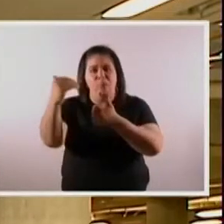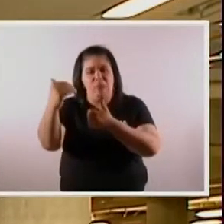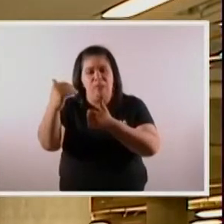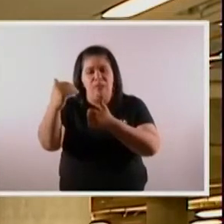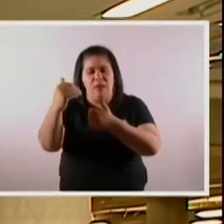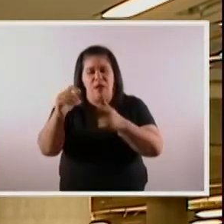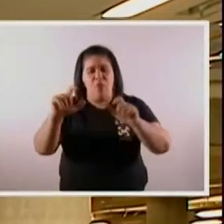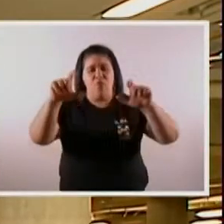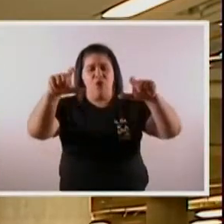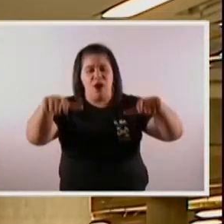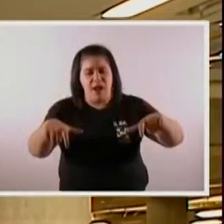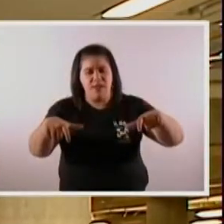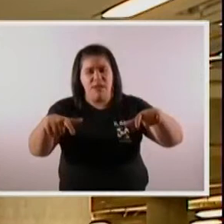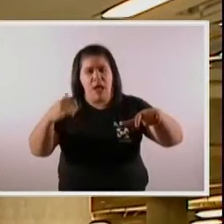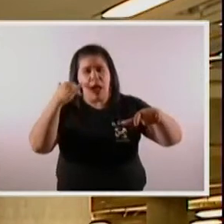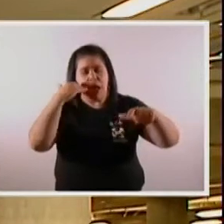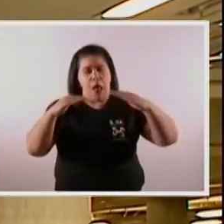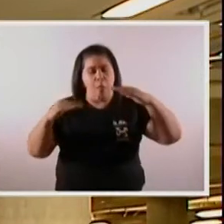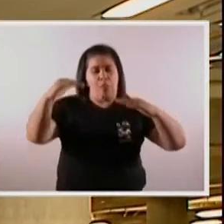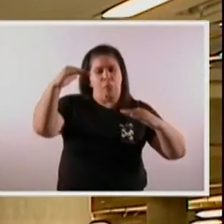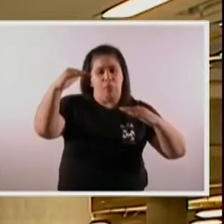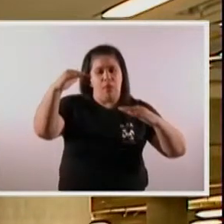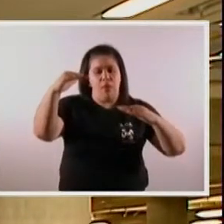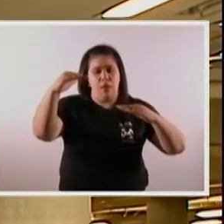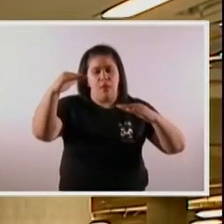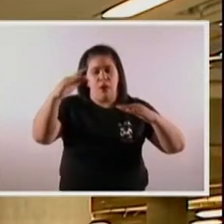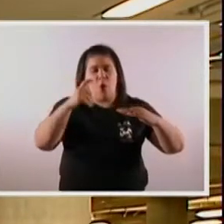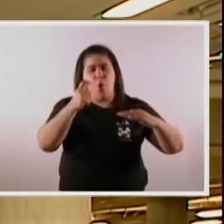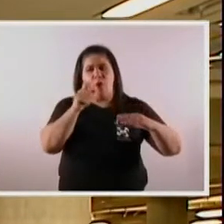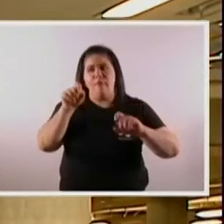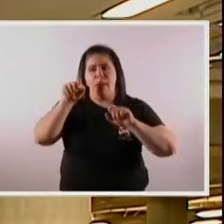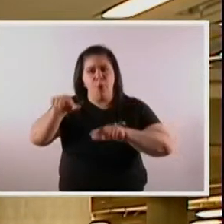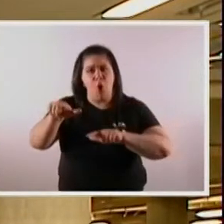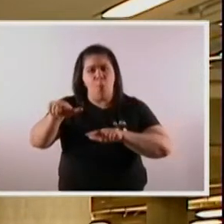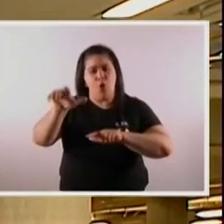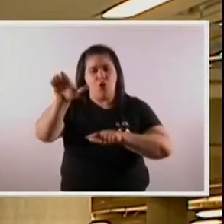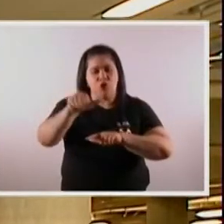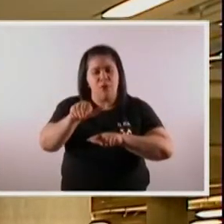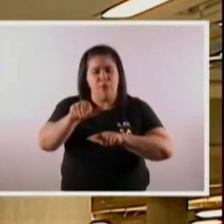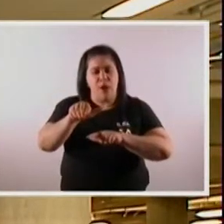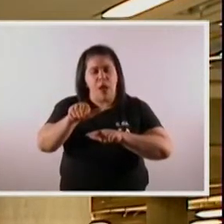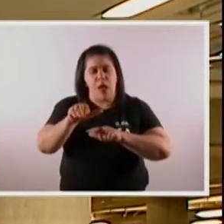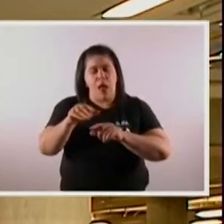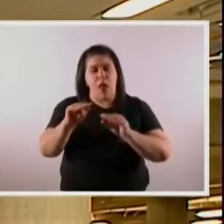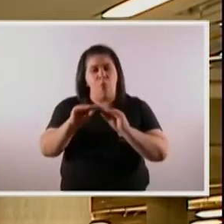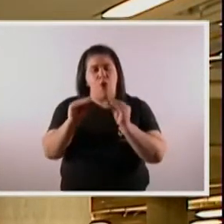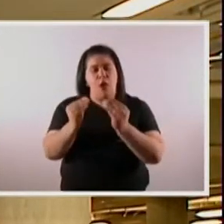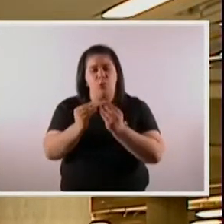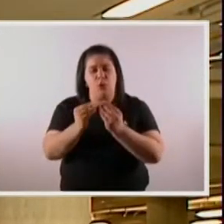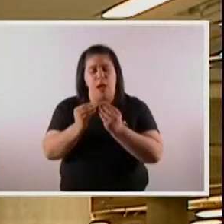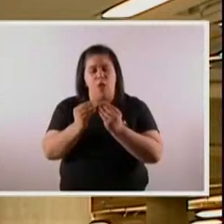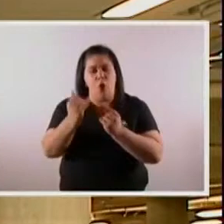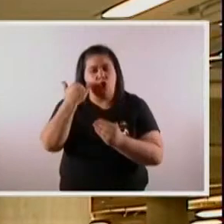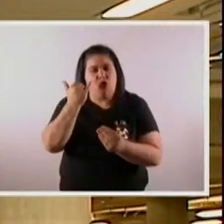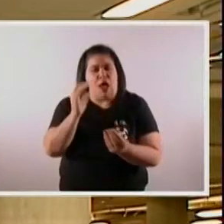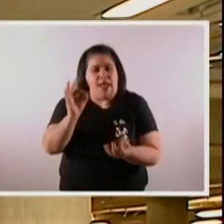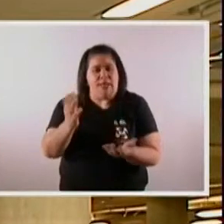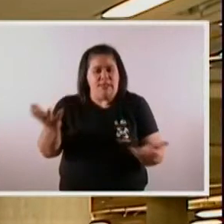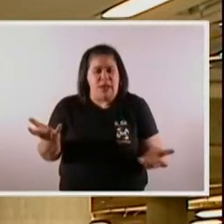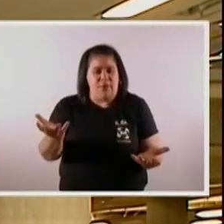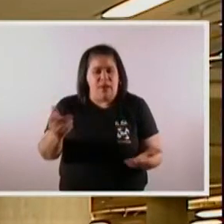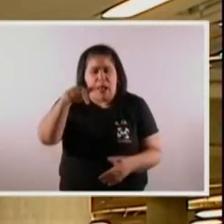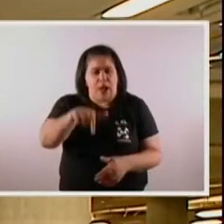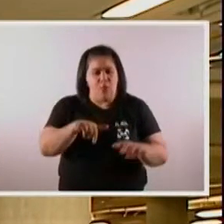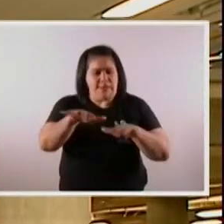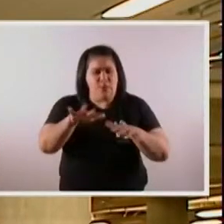en una cancha que ya está inclinada con un referee que ponen ellos y un resultado definido de antemano. Eso es vocación de diálogo.